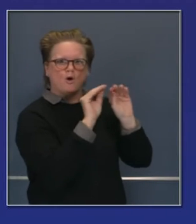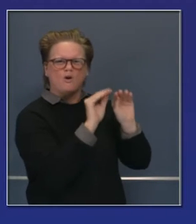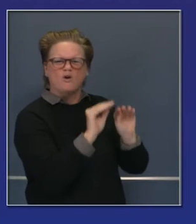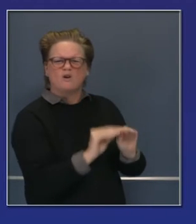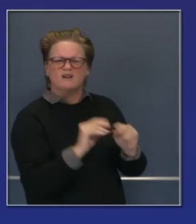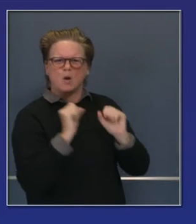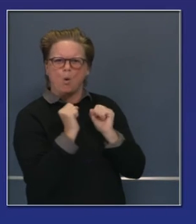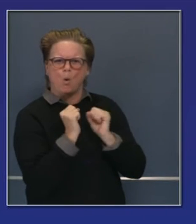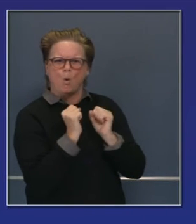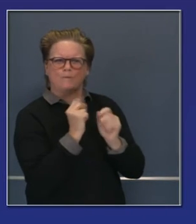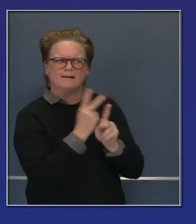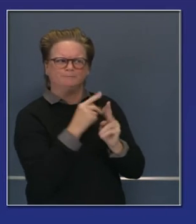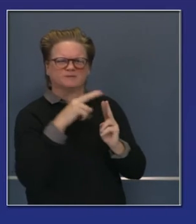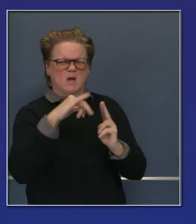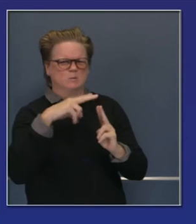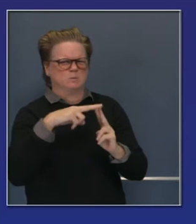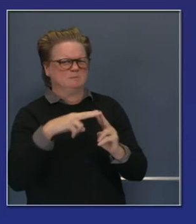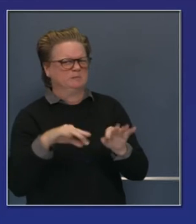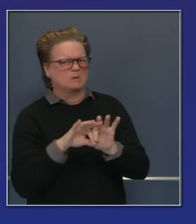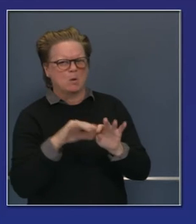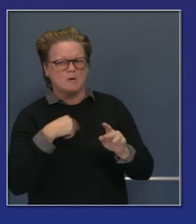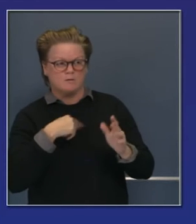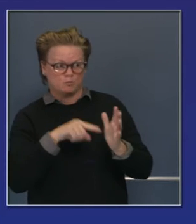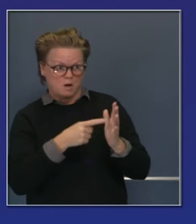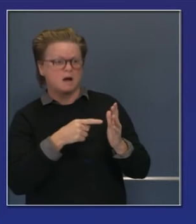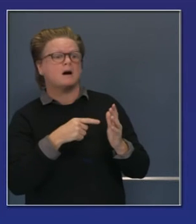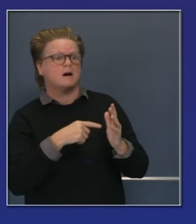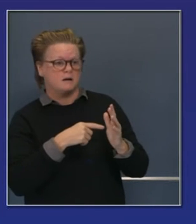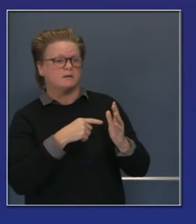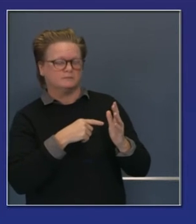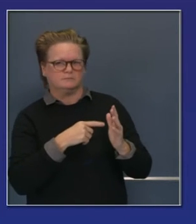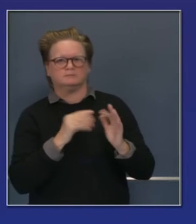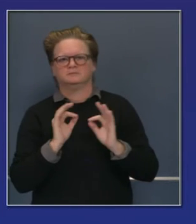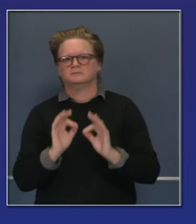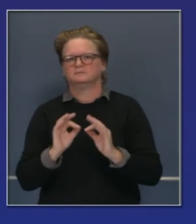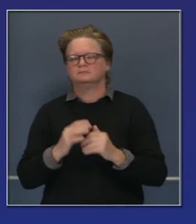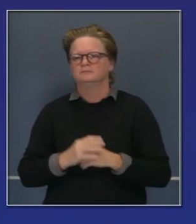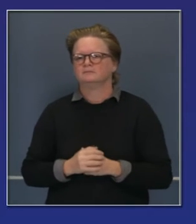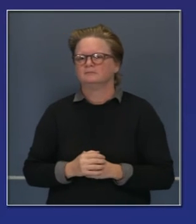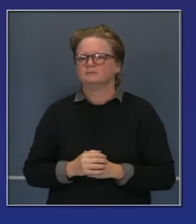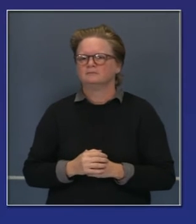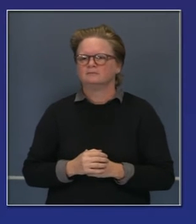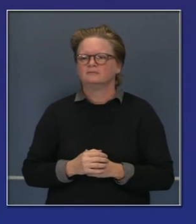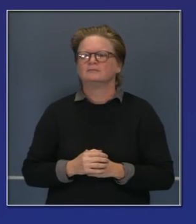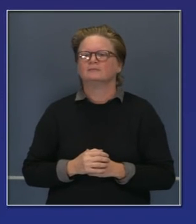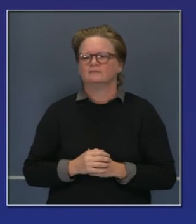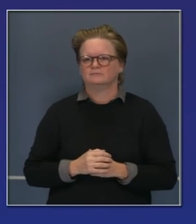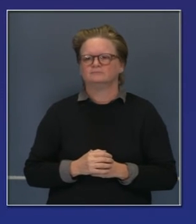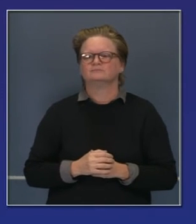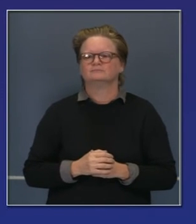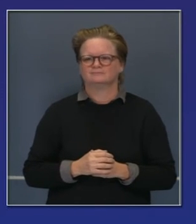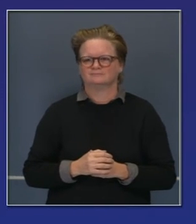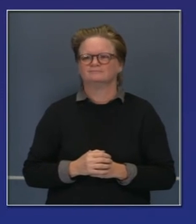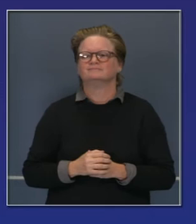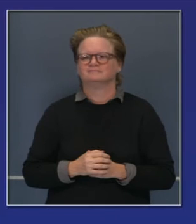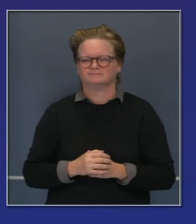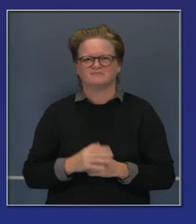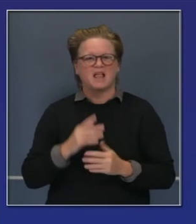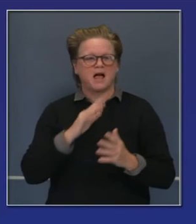Y esos son dos de lo que esperamos que sean muchos fabricantes de las vacunas y cómo tenemos que acomodar estas